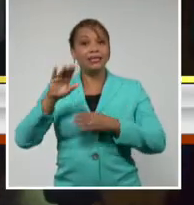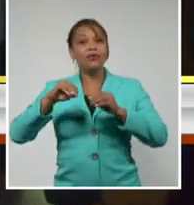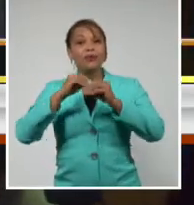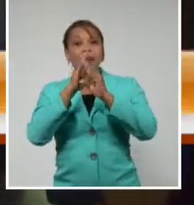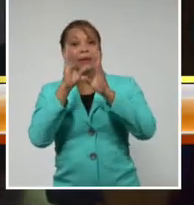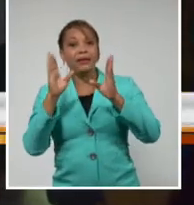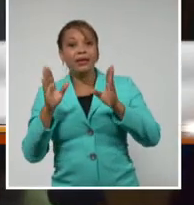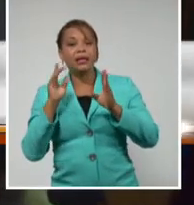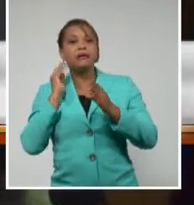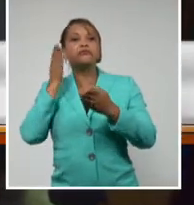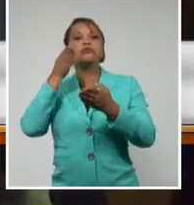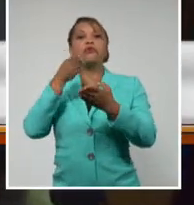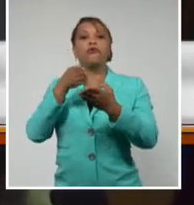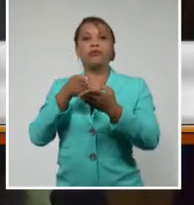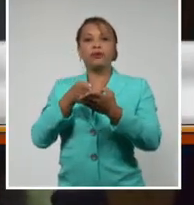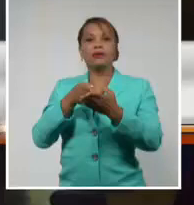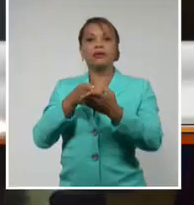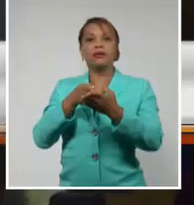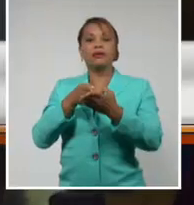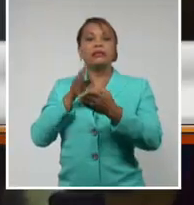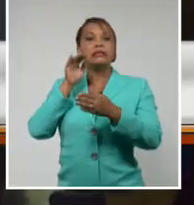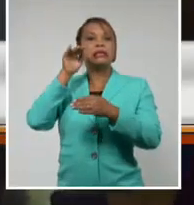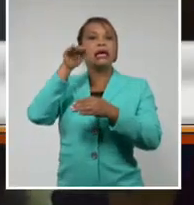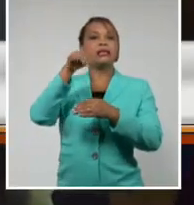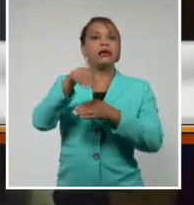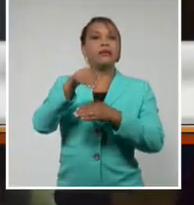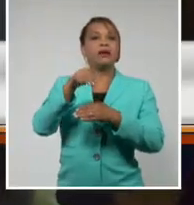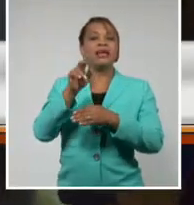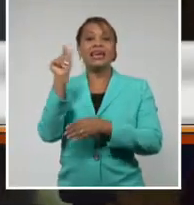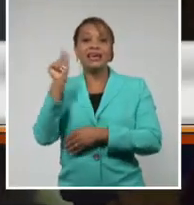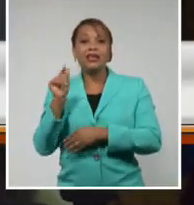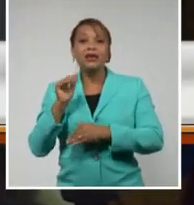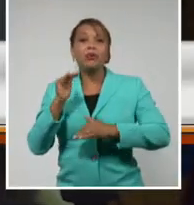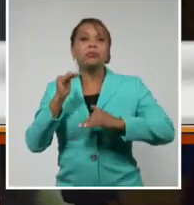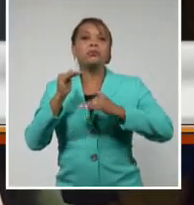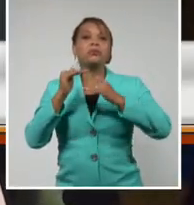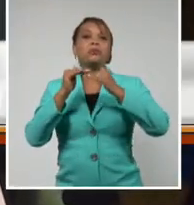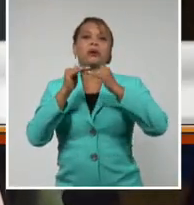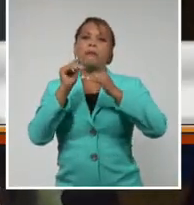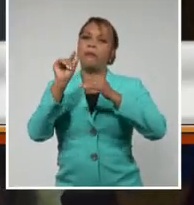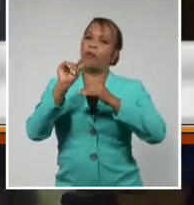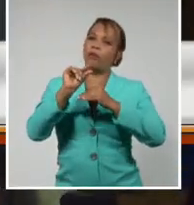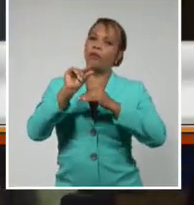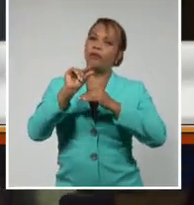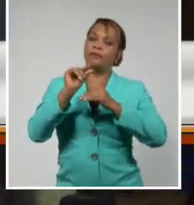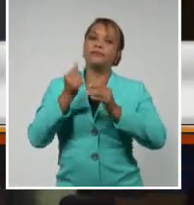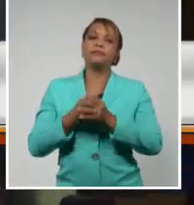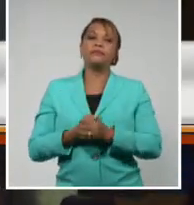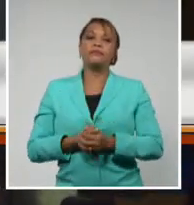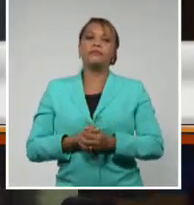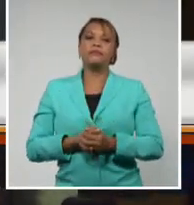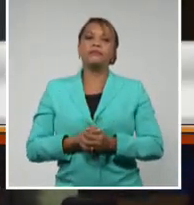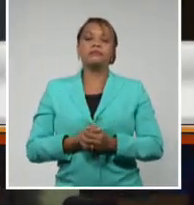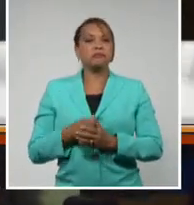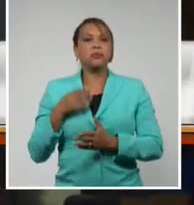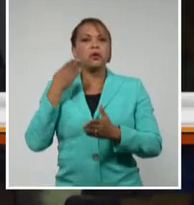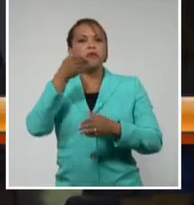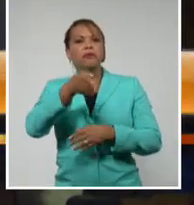y fui hasta allá abajo él había crecido muy poco, tenía poco, había subido muy poco y fui